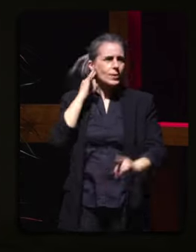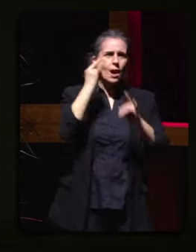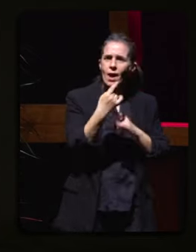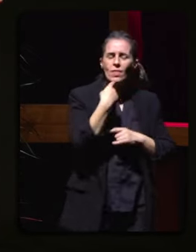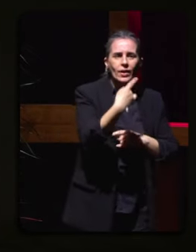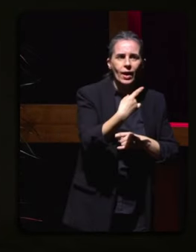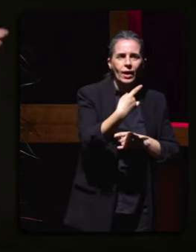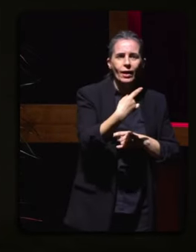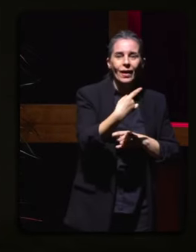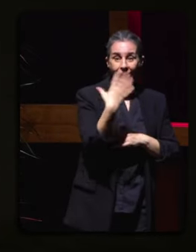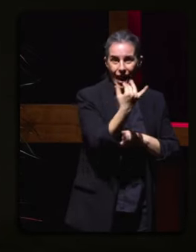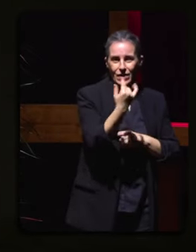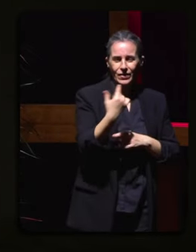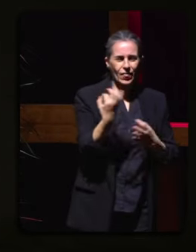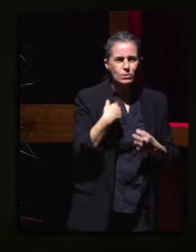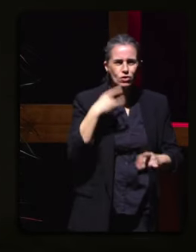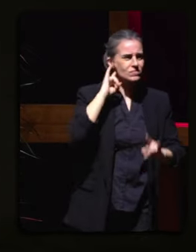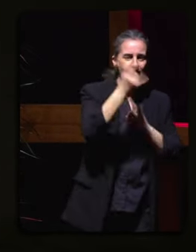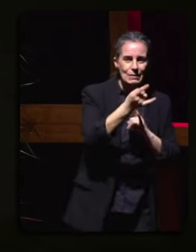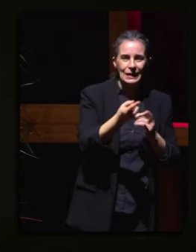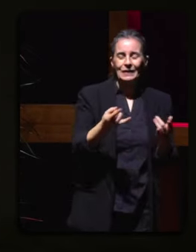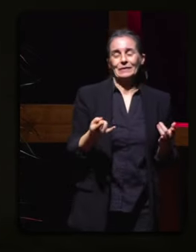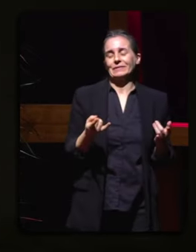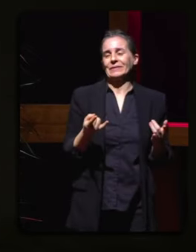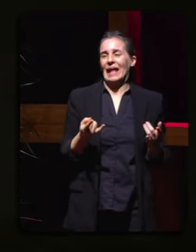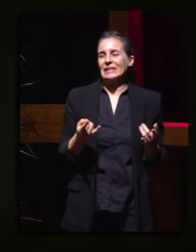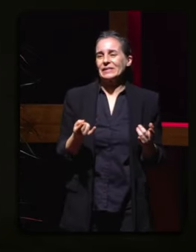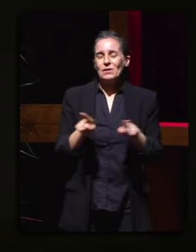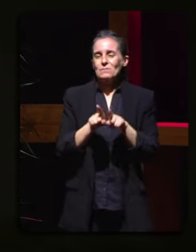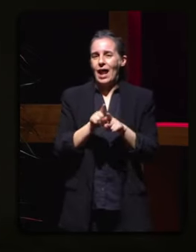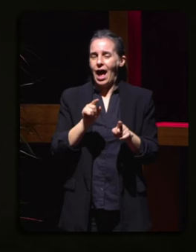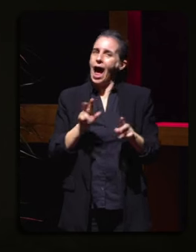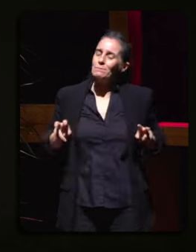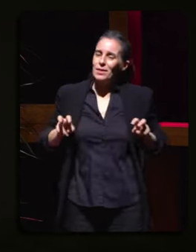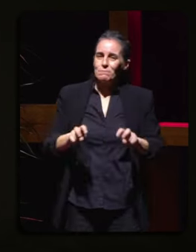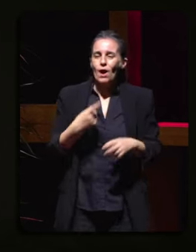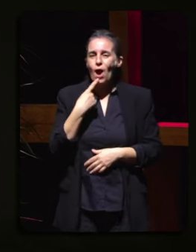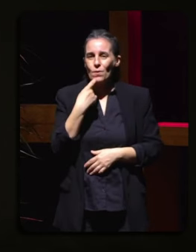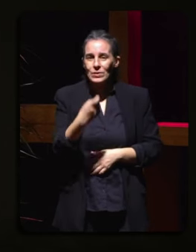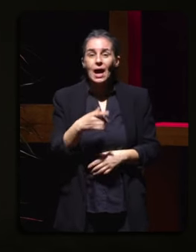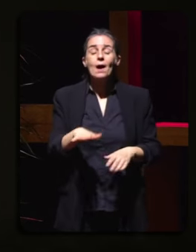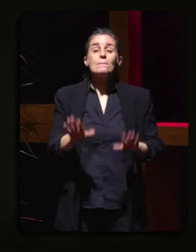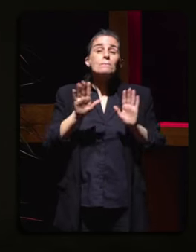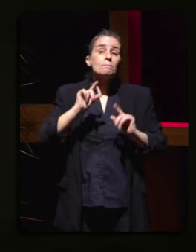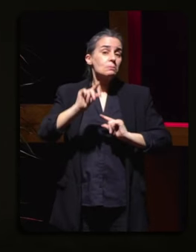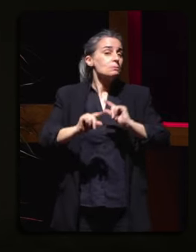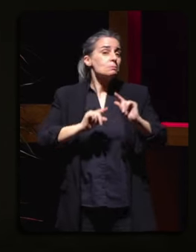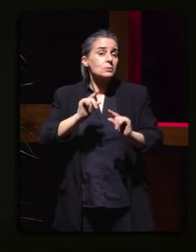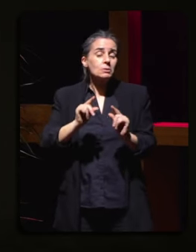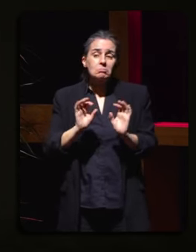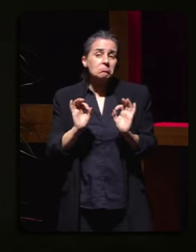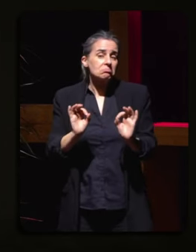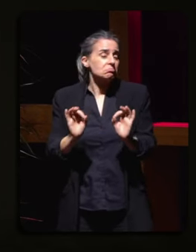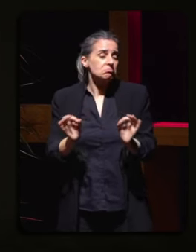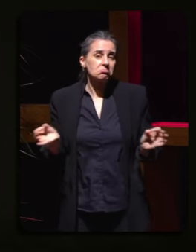habla Richie o xefe o sea sabes como que si que ao principio te costa pero bueno que chega un momento en que evidentemente